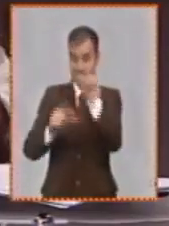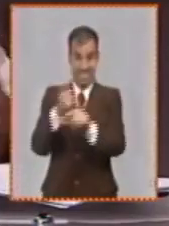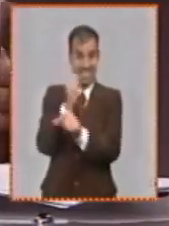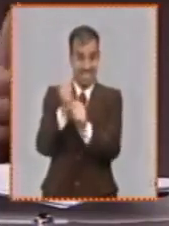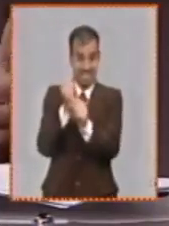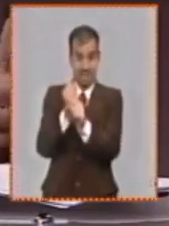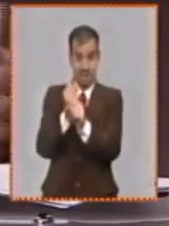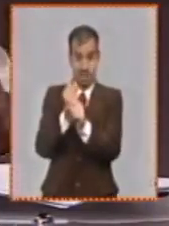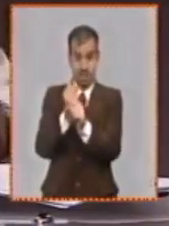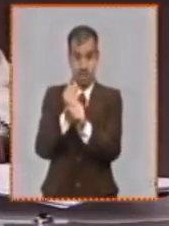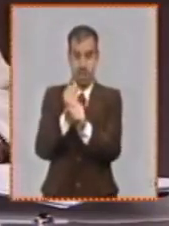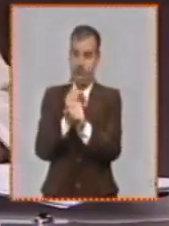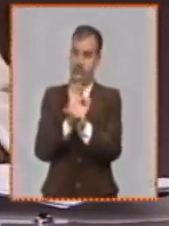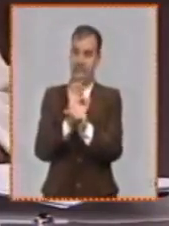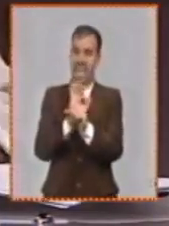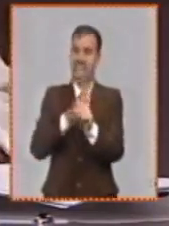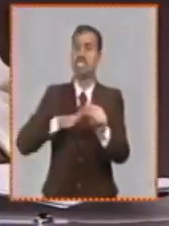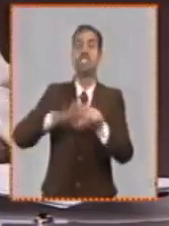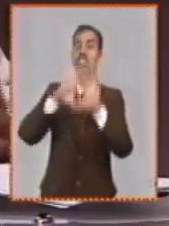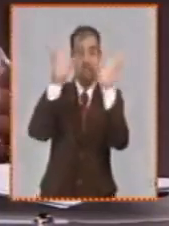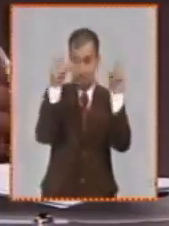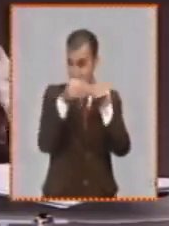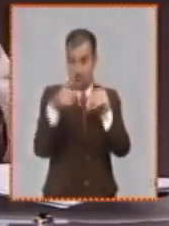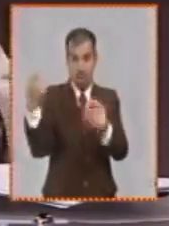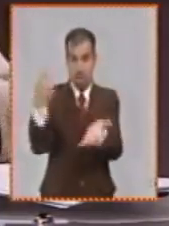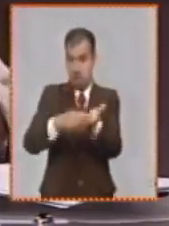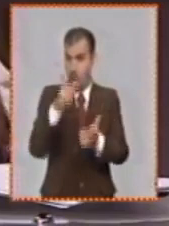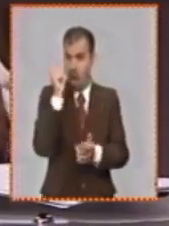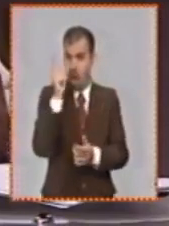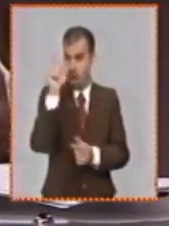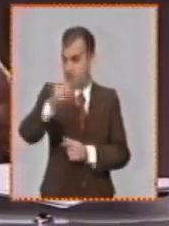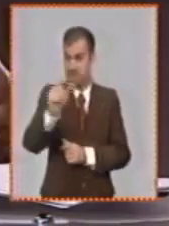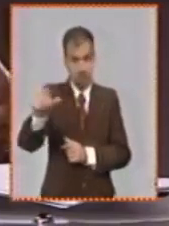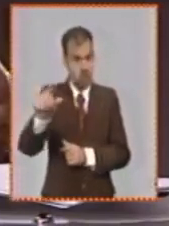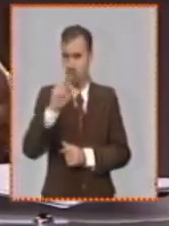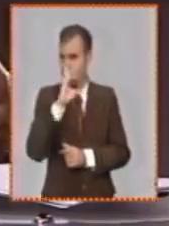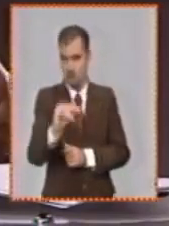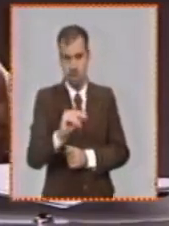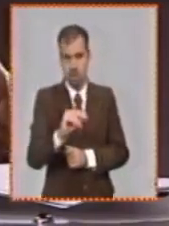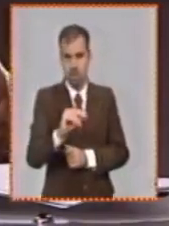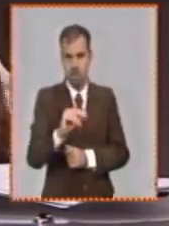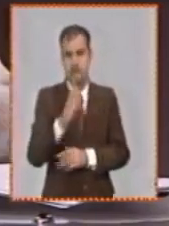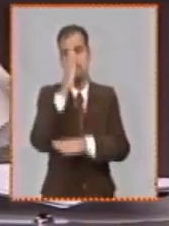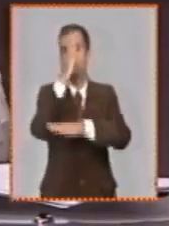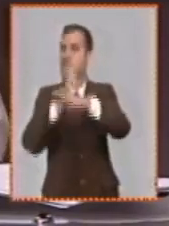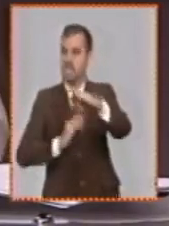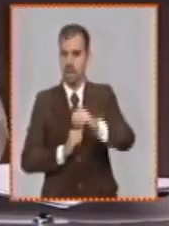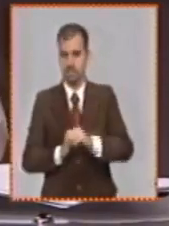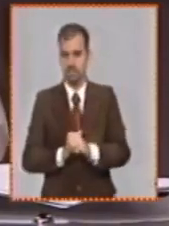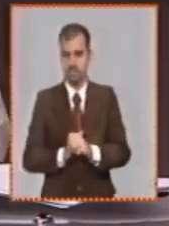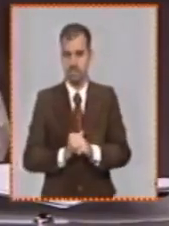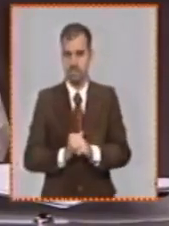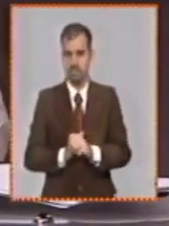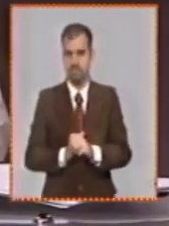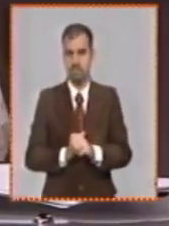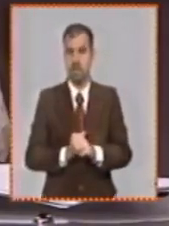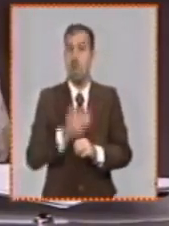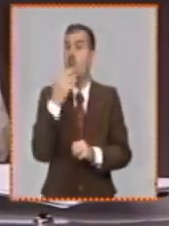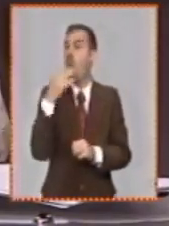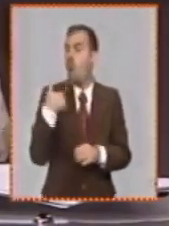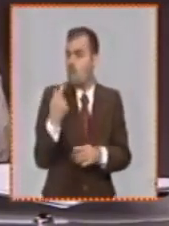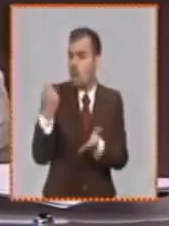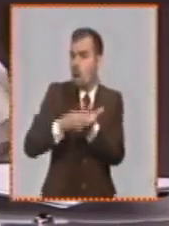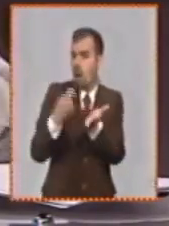trabajador puede cobrarle solo parte de ese servicio cuánto se puede compartir este pago eso hay que revisarlo